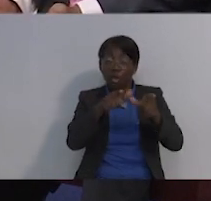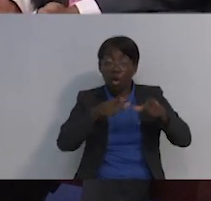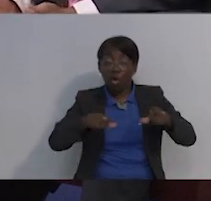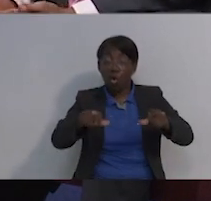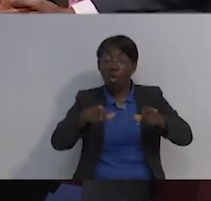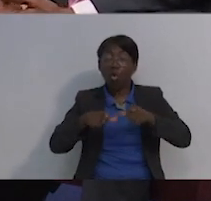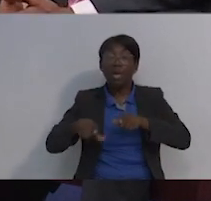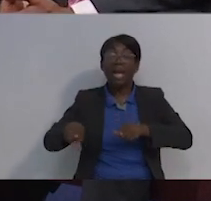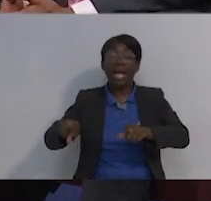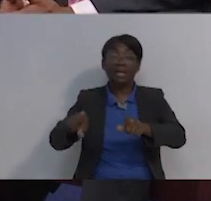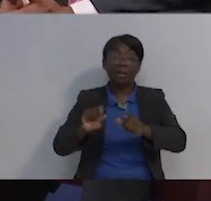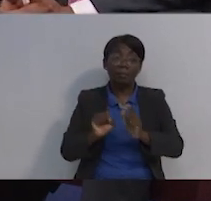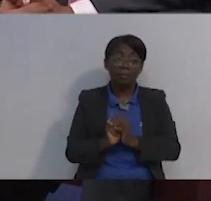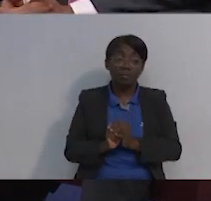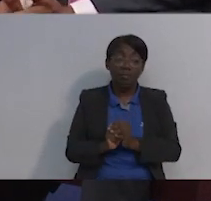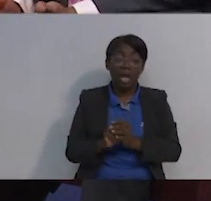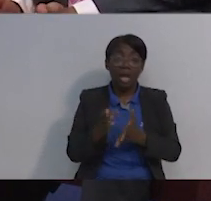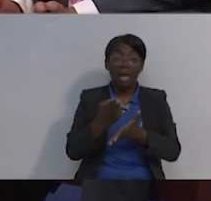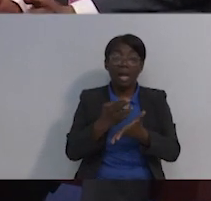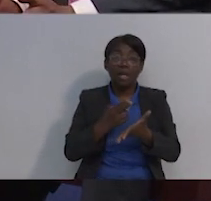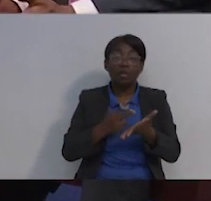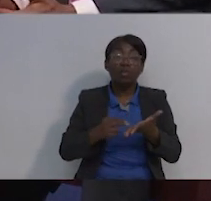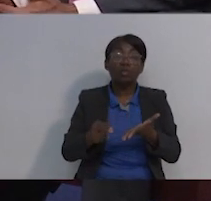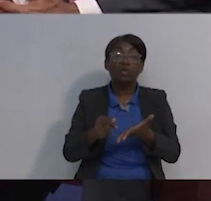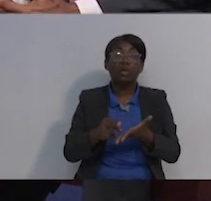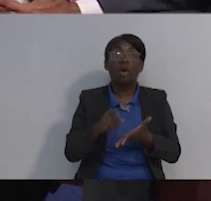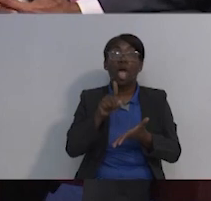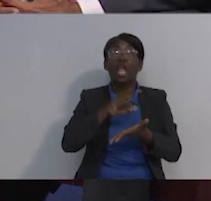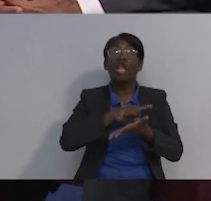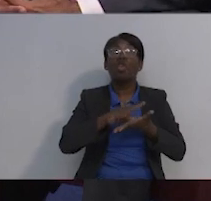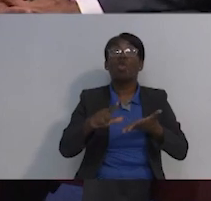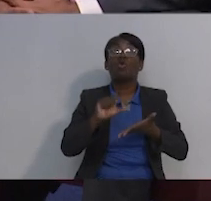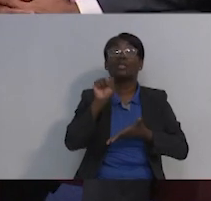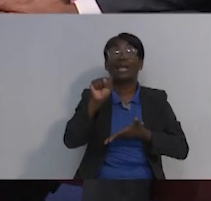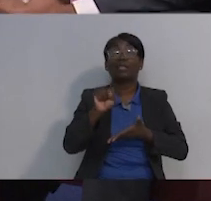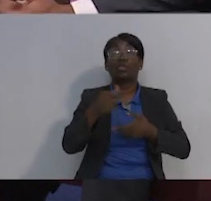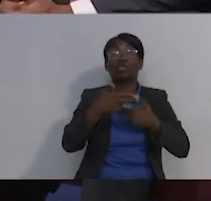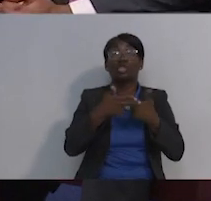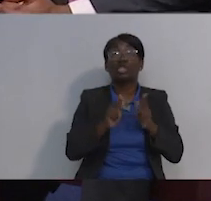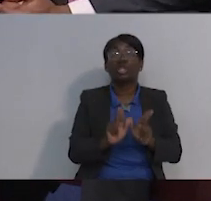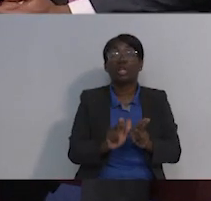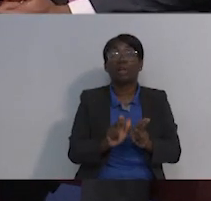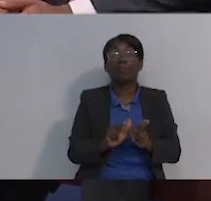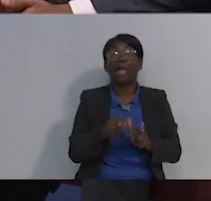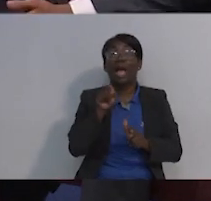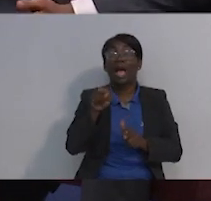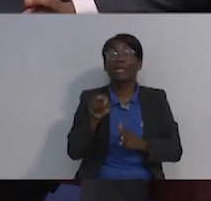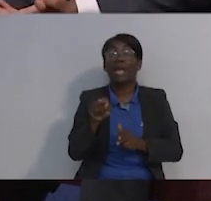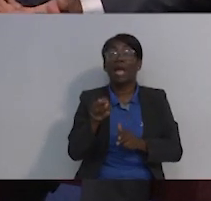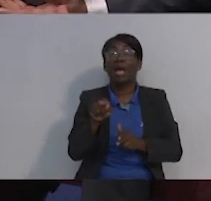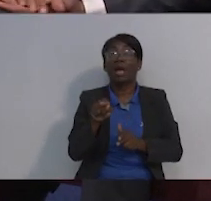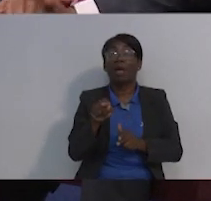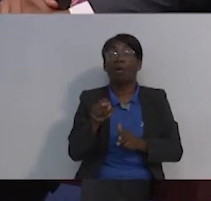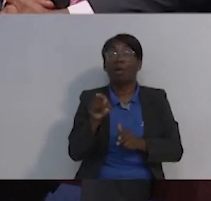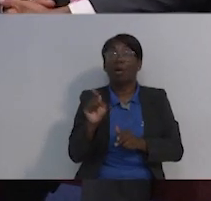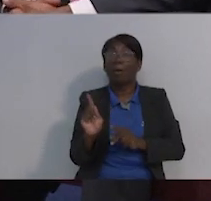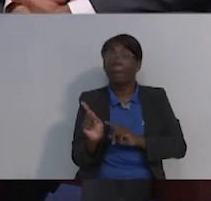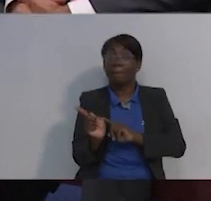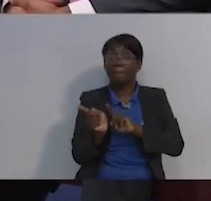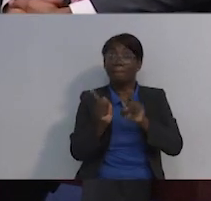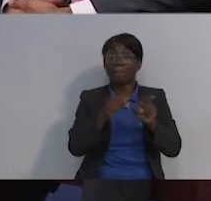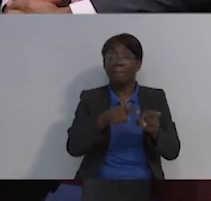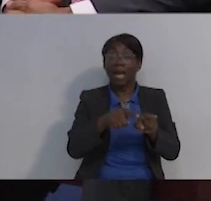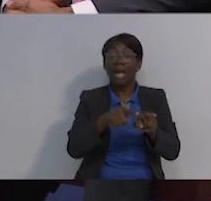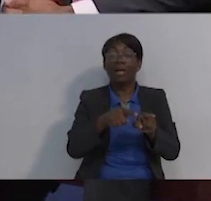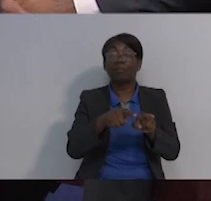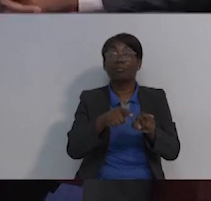sitios, y ya lo están haciendo como, por ejemplo, una unidad que hay en Los Santos y en Chitrés, es que allá reciben los tratamientos